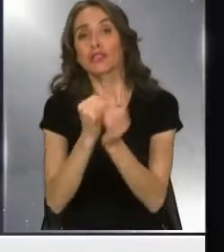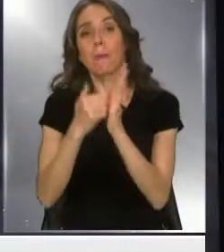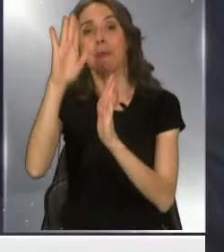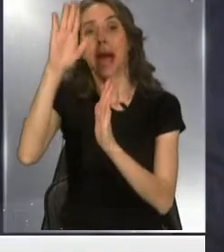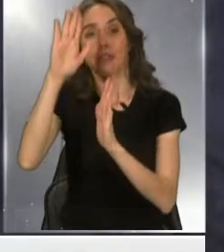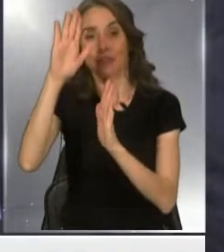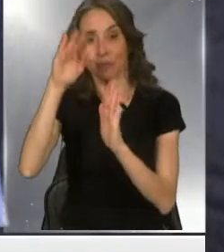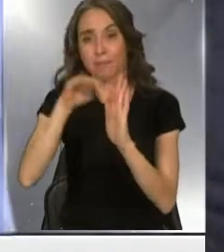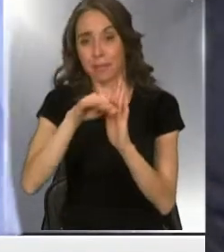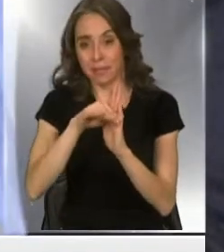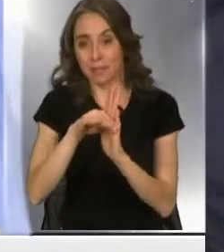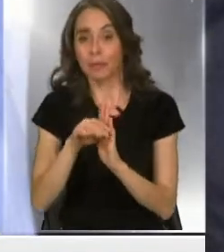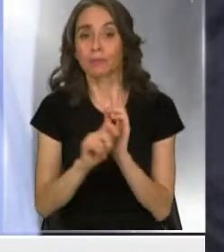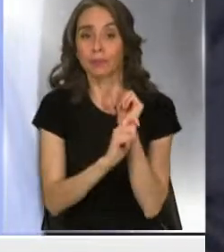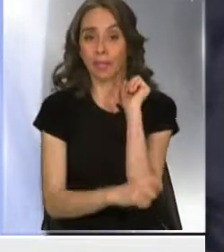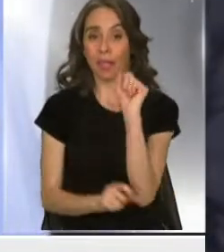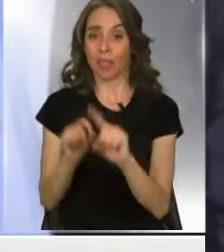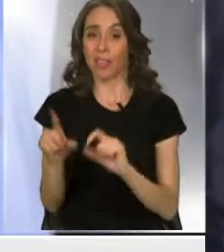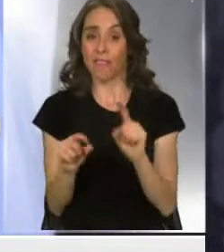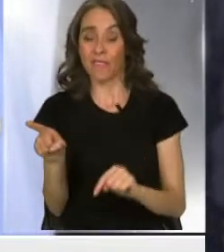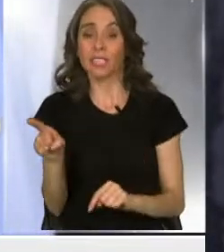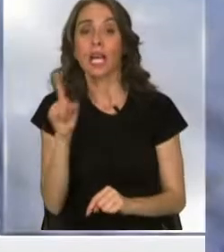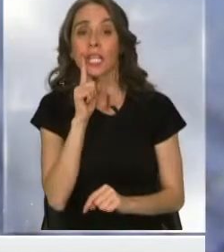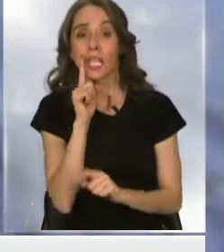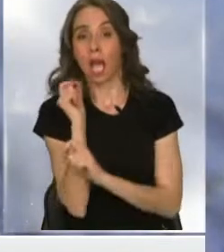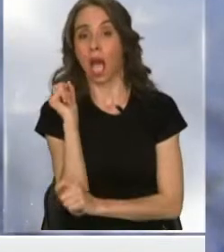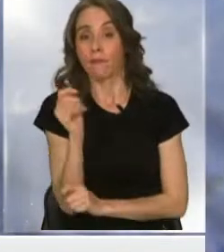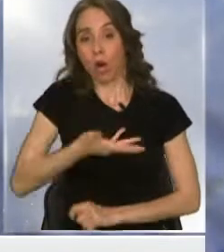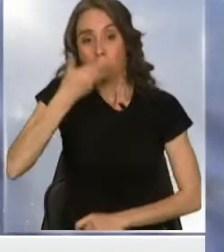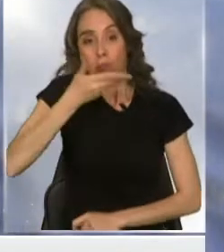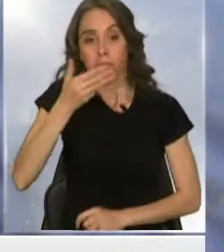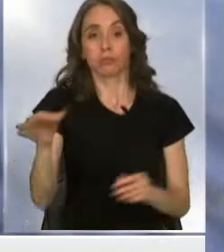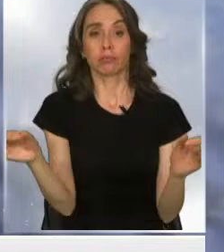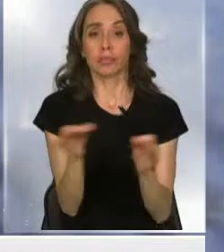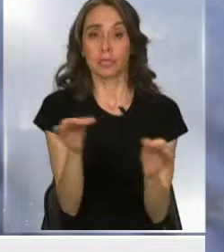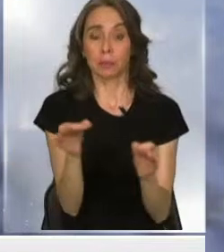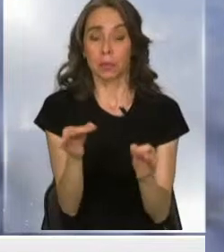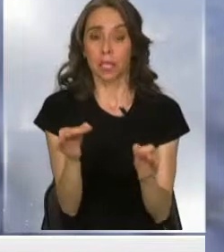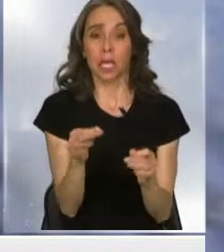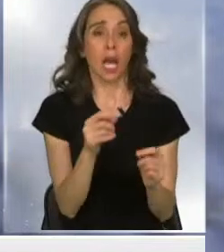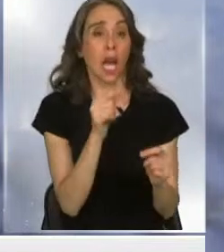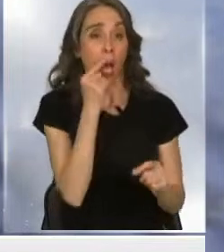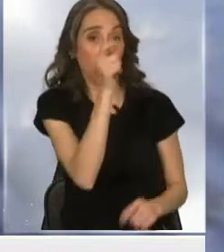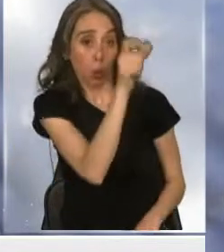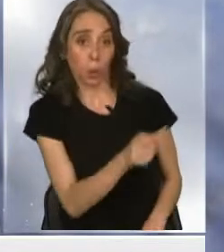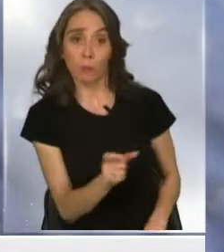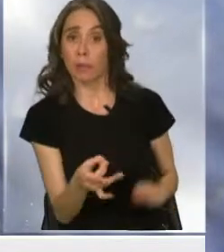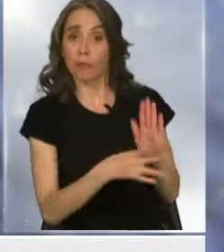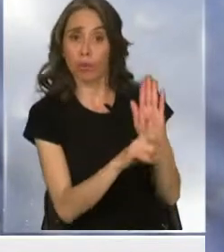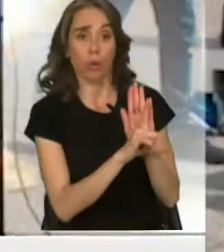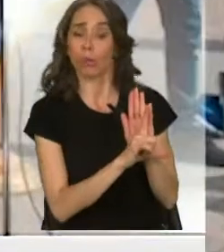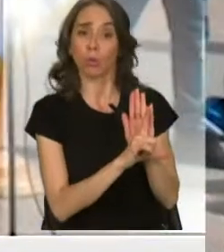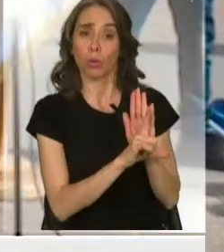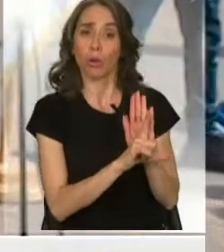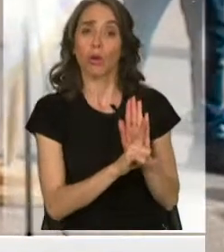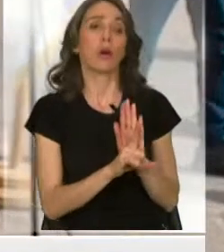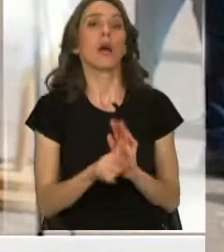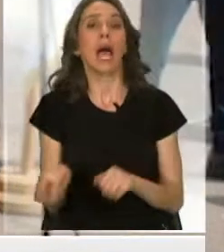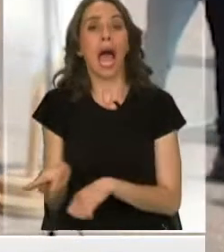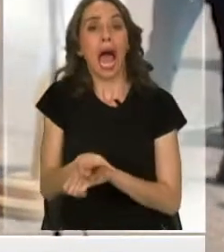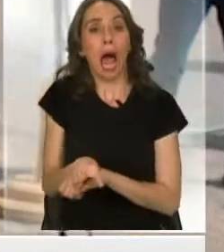La defensa de Vallejos llegó de parte de su abogado. Argumenta quien no cometió delito, ya que el entonces